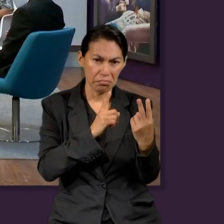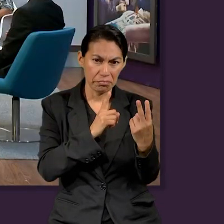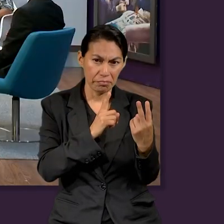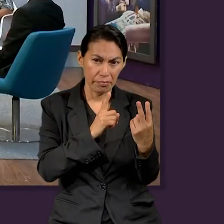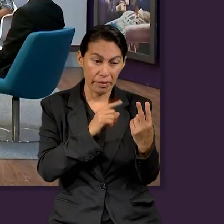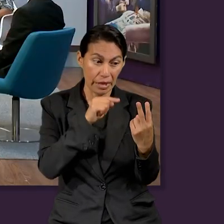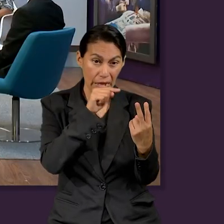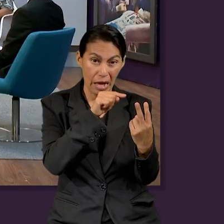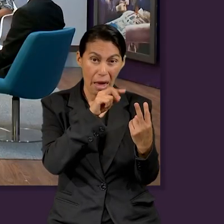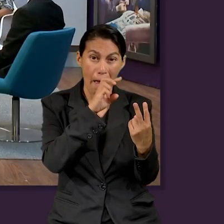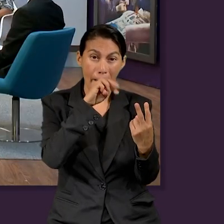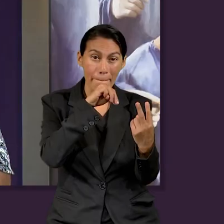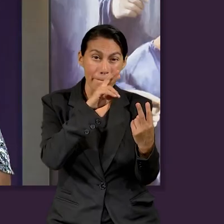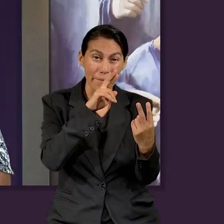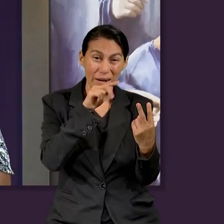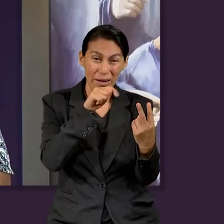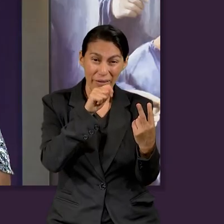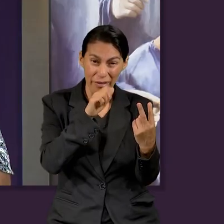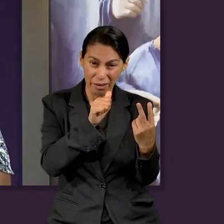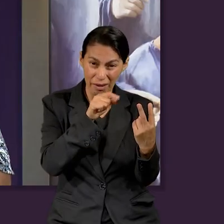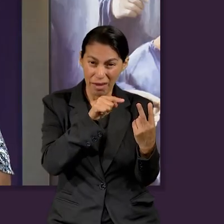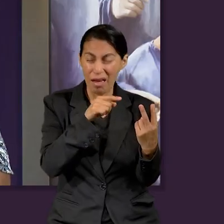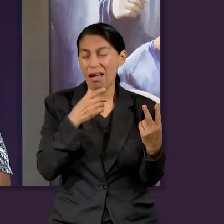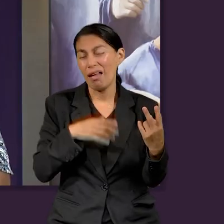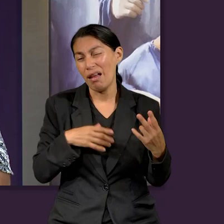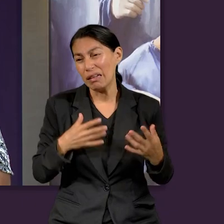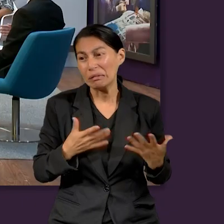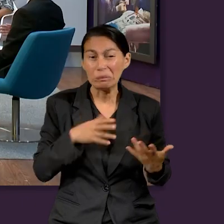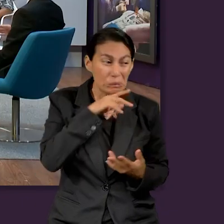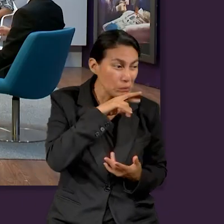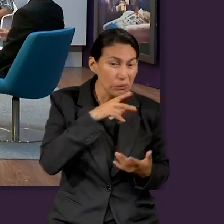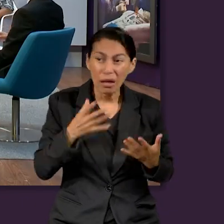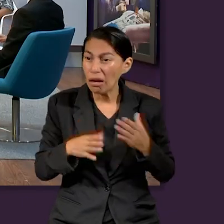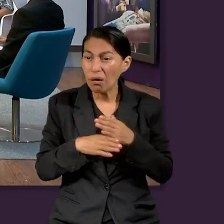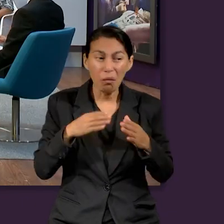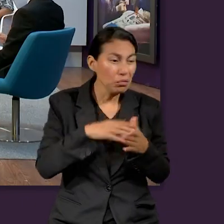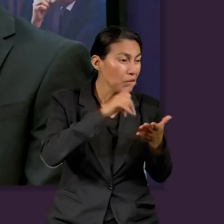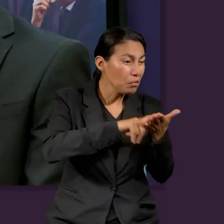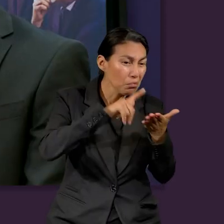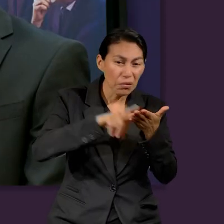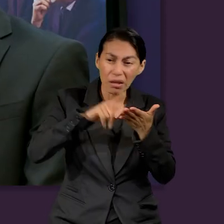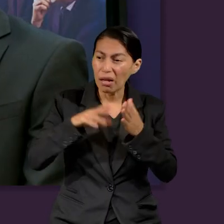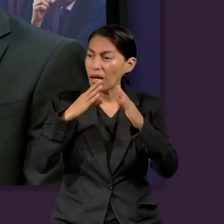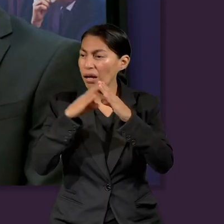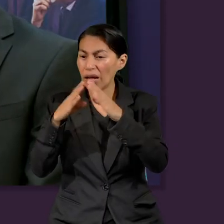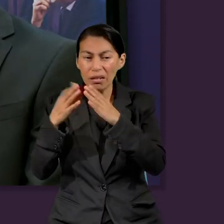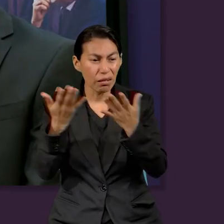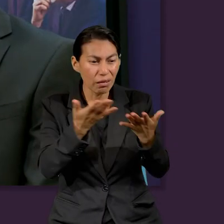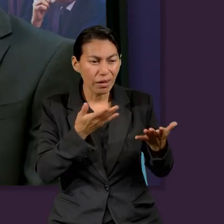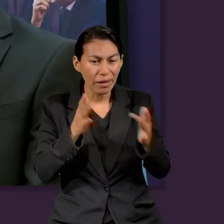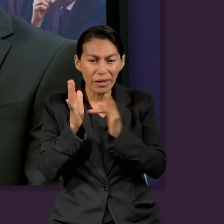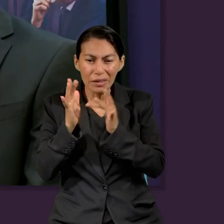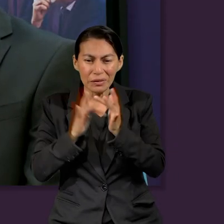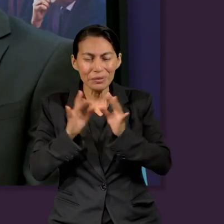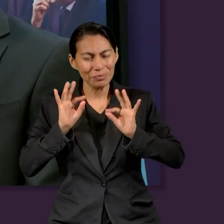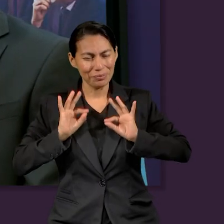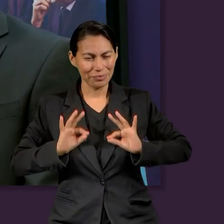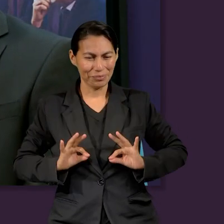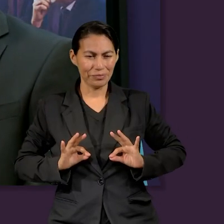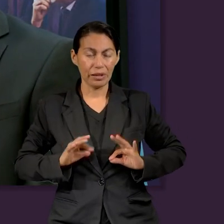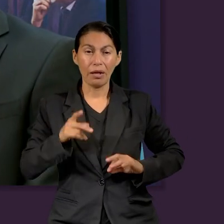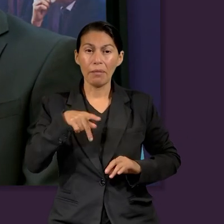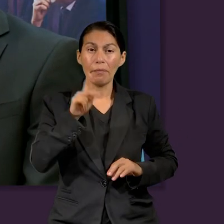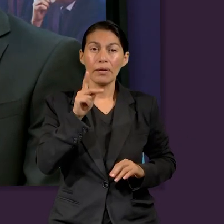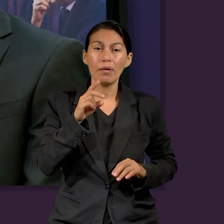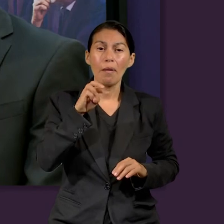se encontraba sumamente atareada, ¿no? Y estaba preocupada por resolver todo, limpiar la casa, que Jesús se sintiera